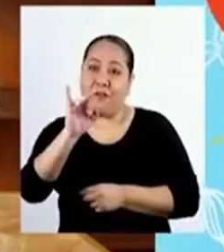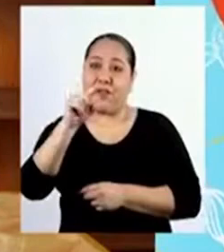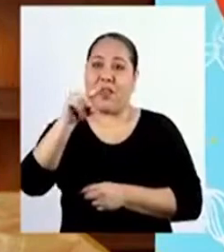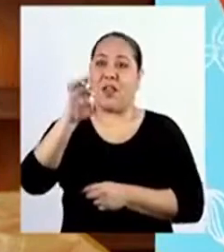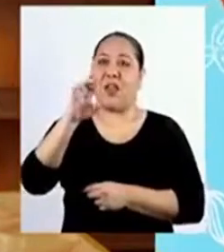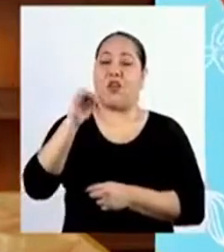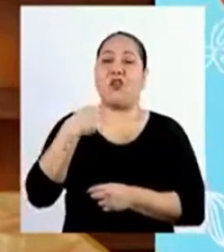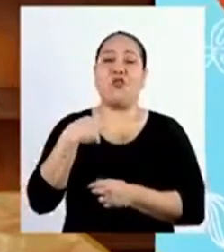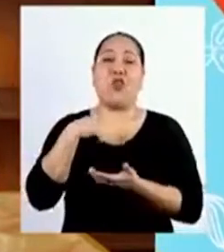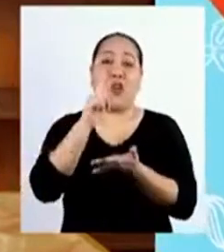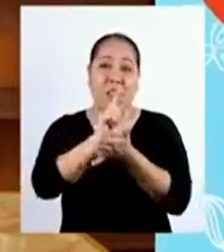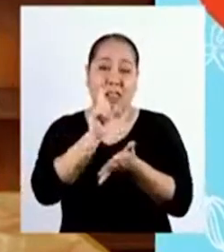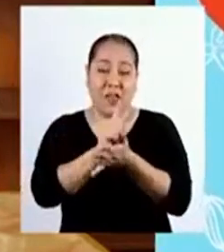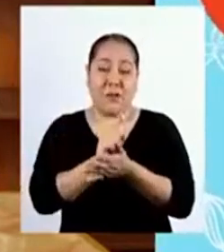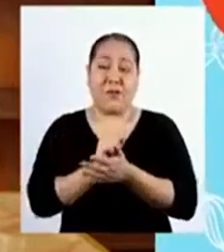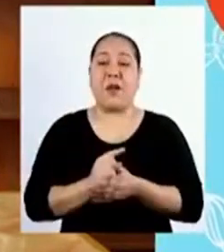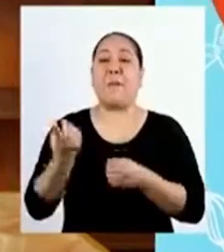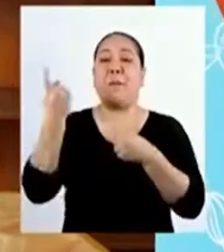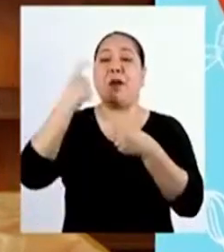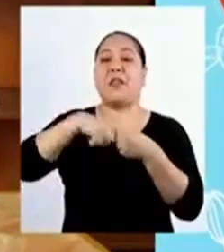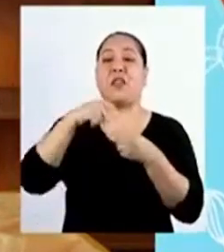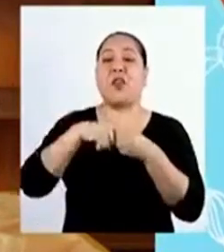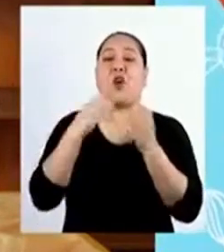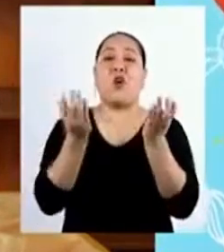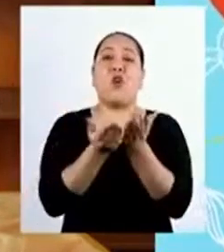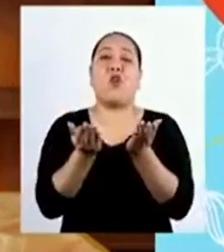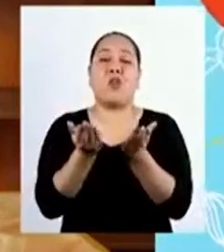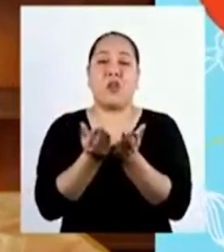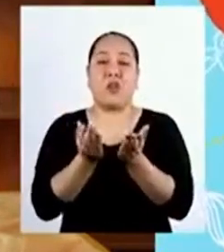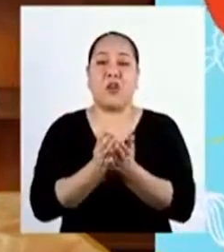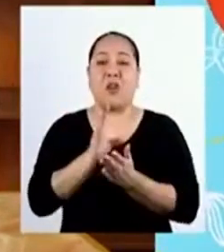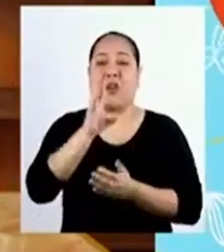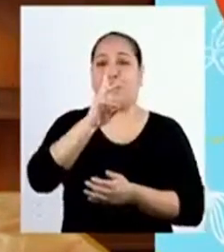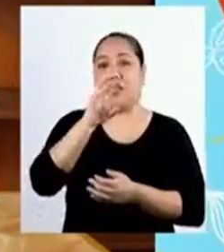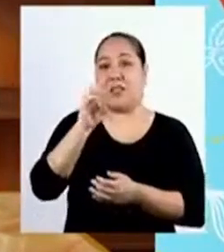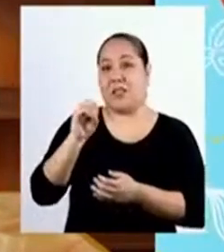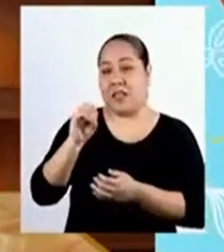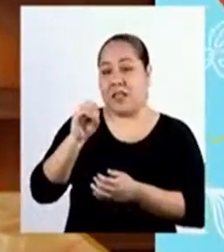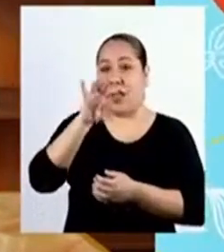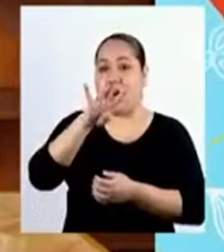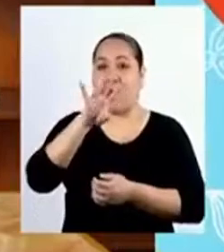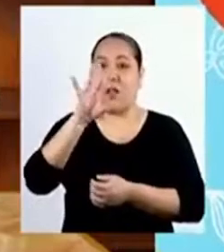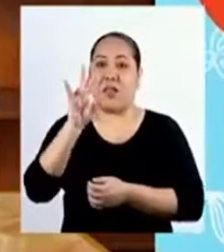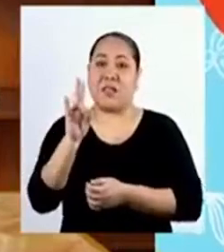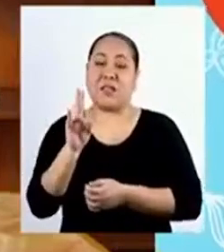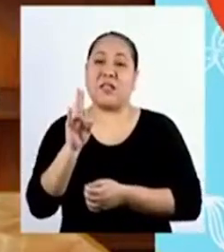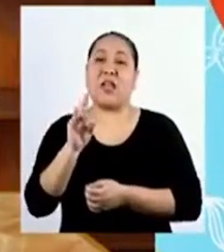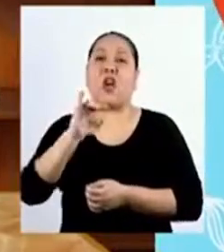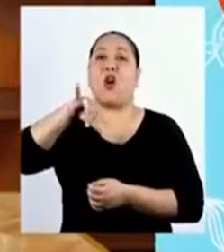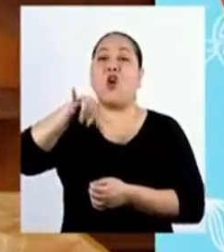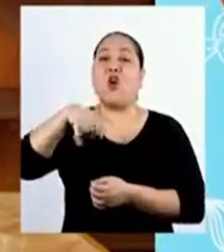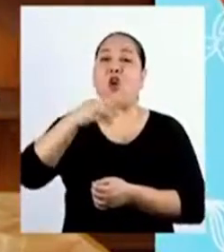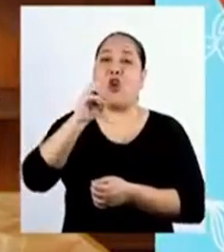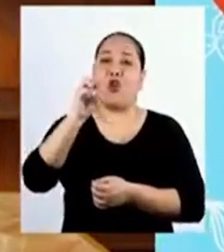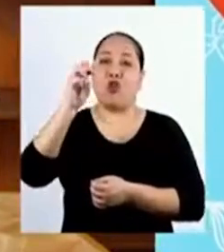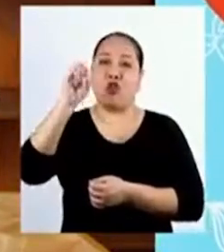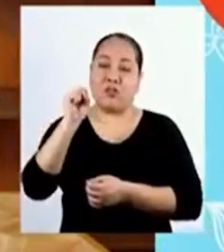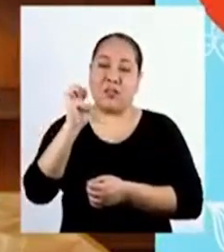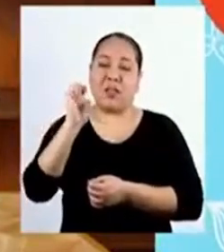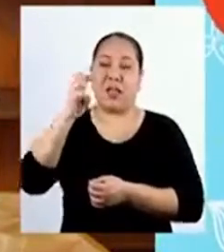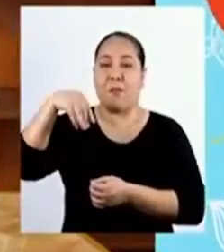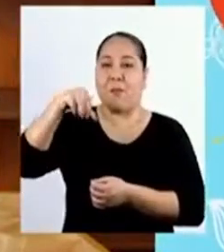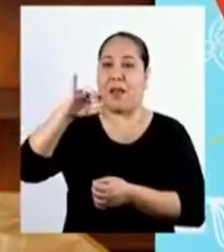soy de la ciudad de Lima y pertenezco a la institución educativa 6047 José María Arguedas.